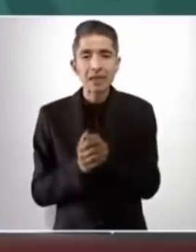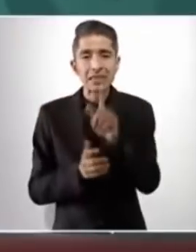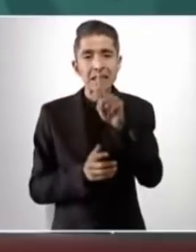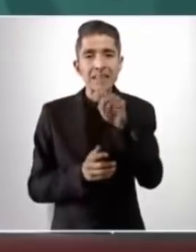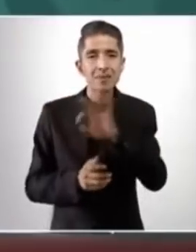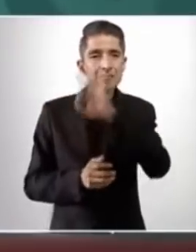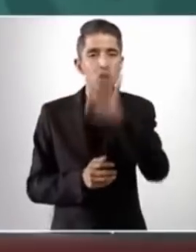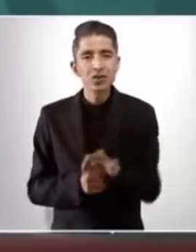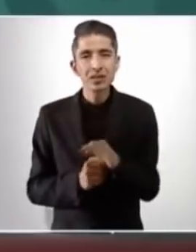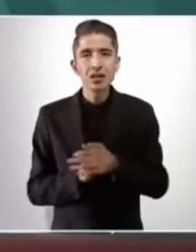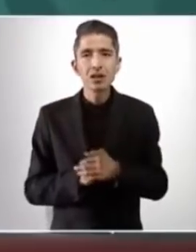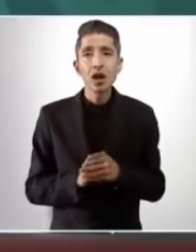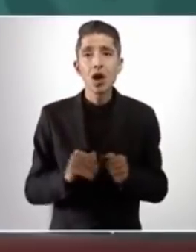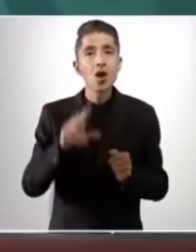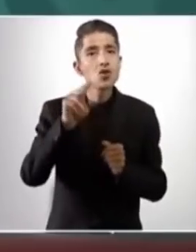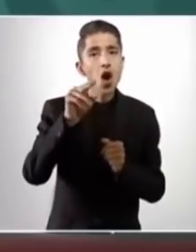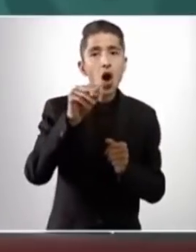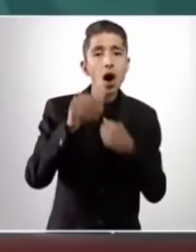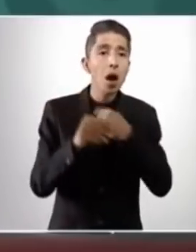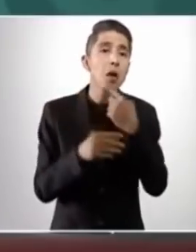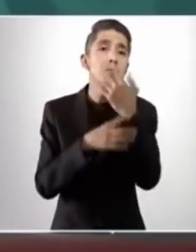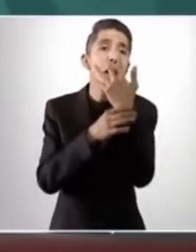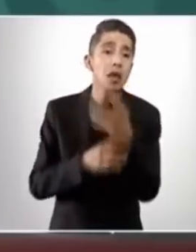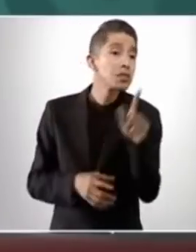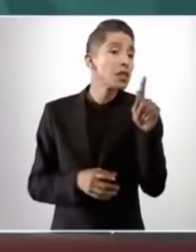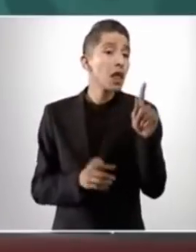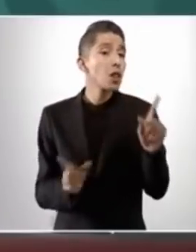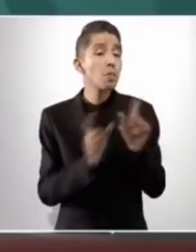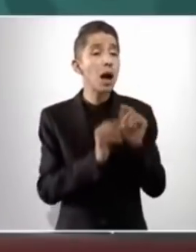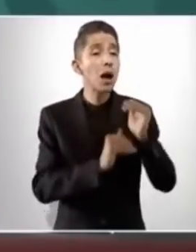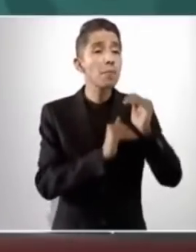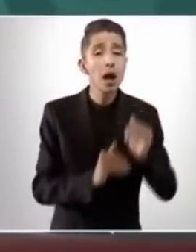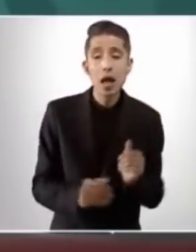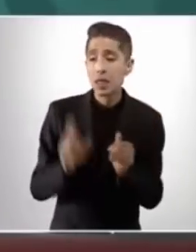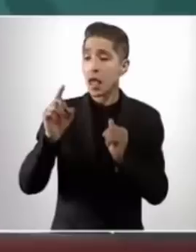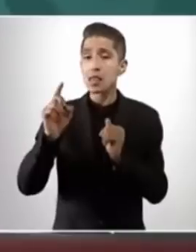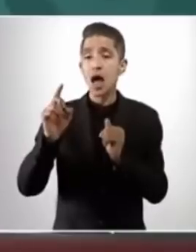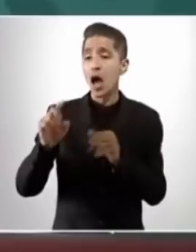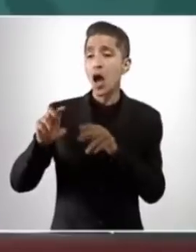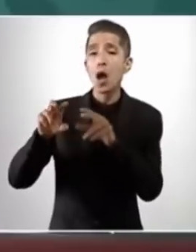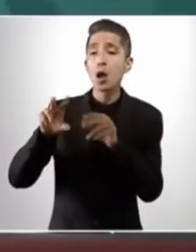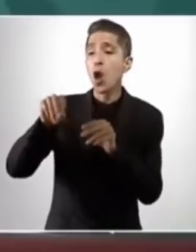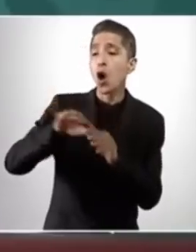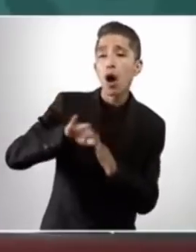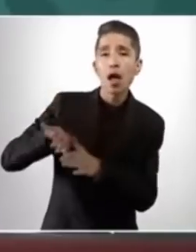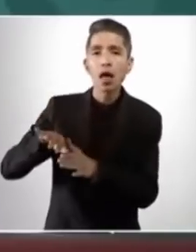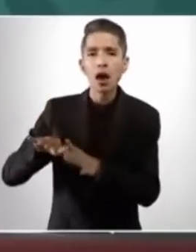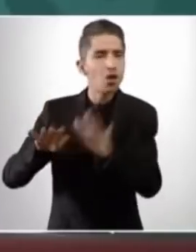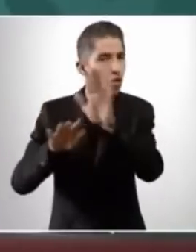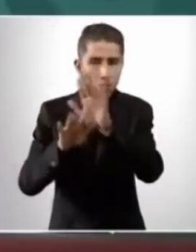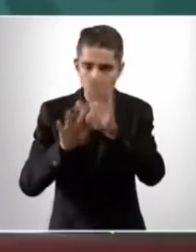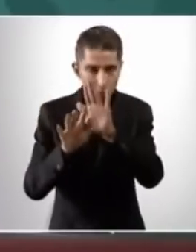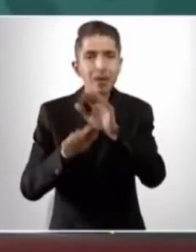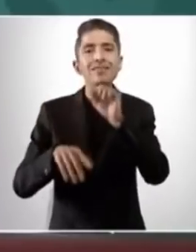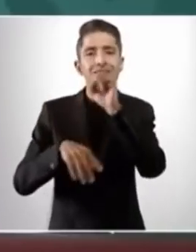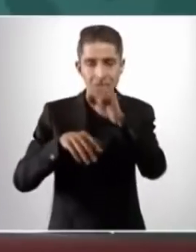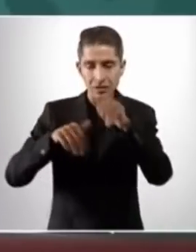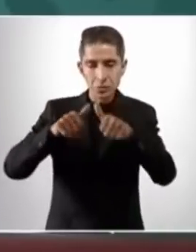No quiere decir que el 30 por ciento restante va a ser marginado, no, se va a atender.